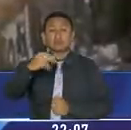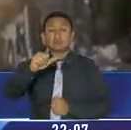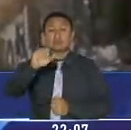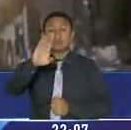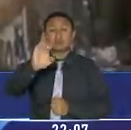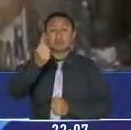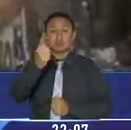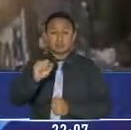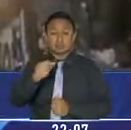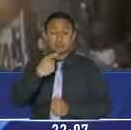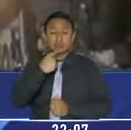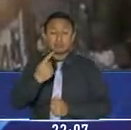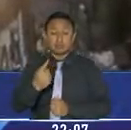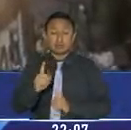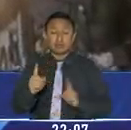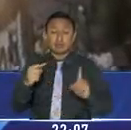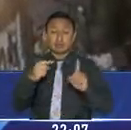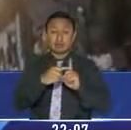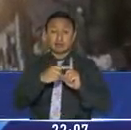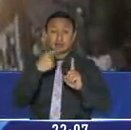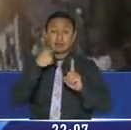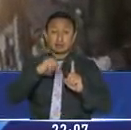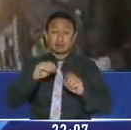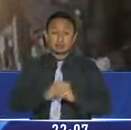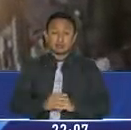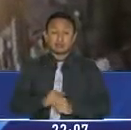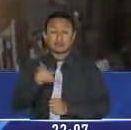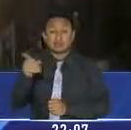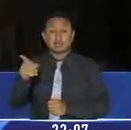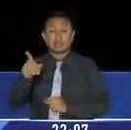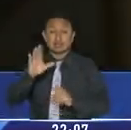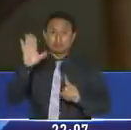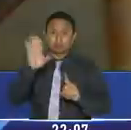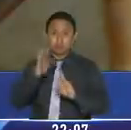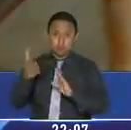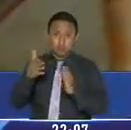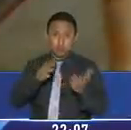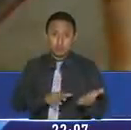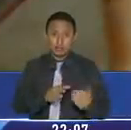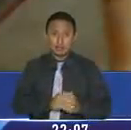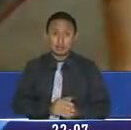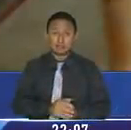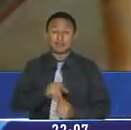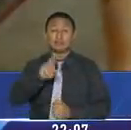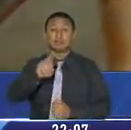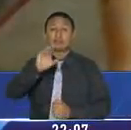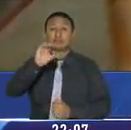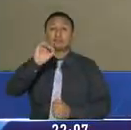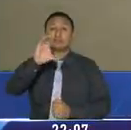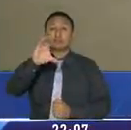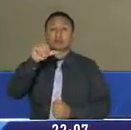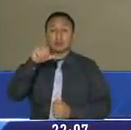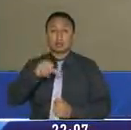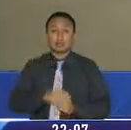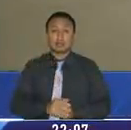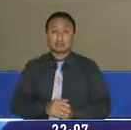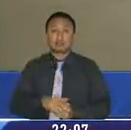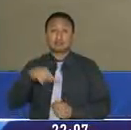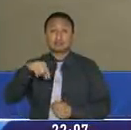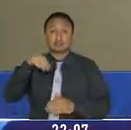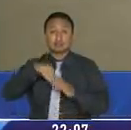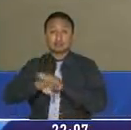PPL presuntamente habría estado amenazado de muerte en la cárcel de La Roca, donde se encontraba